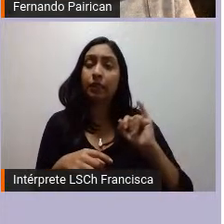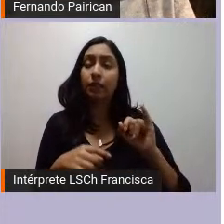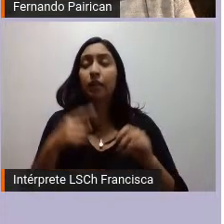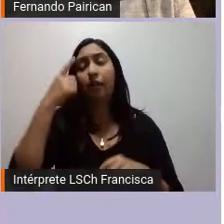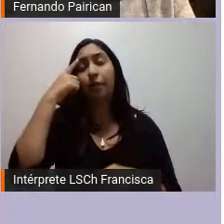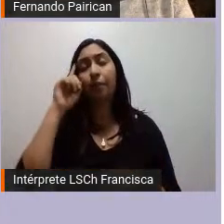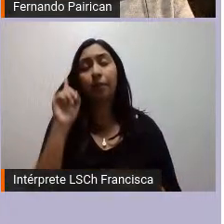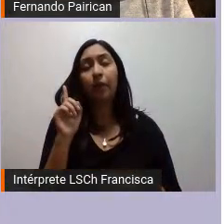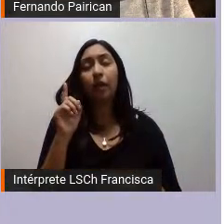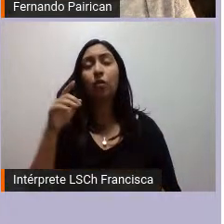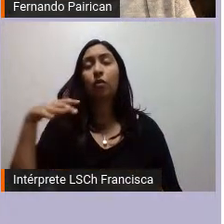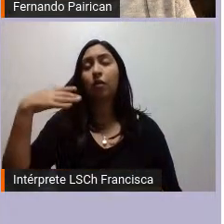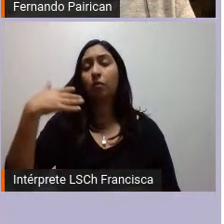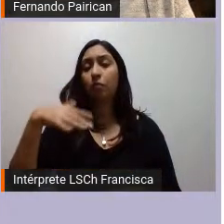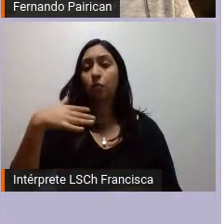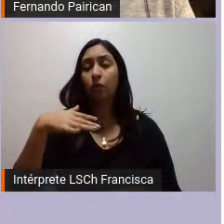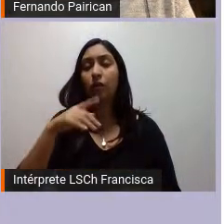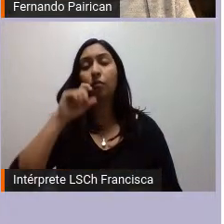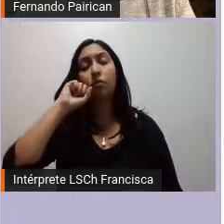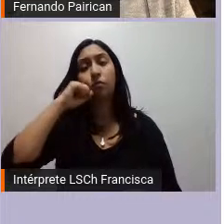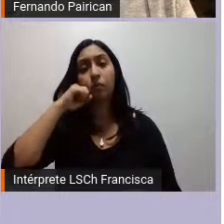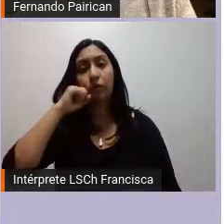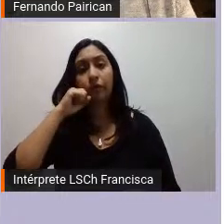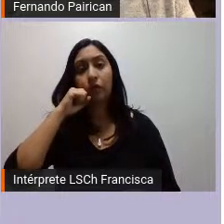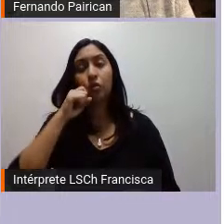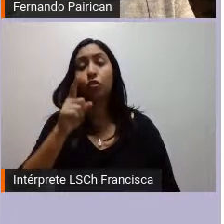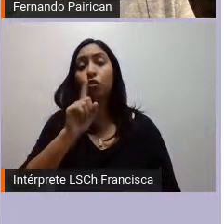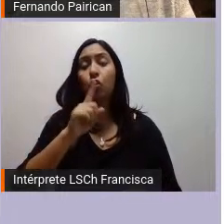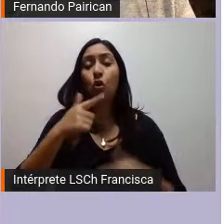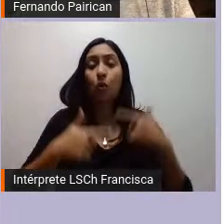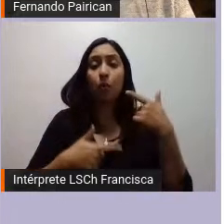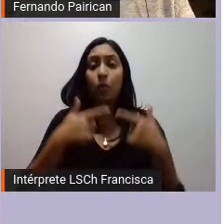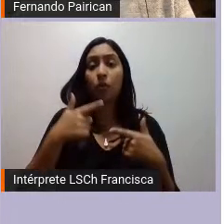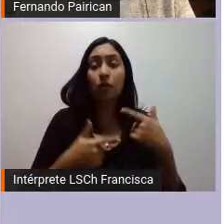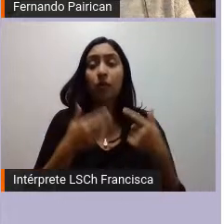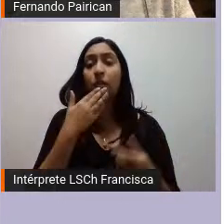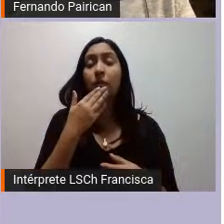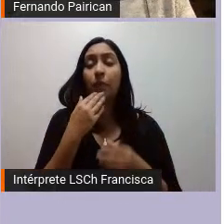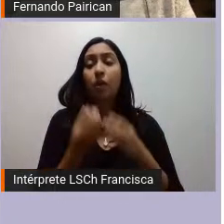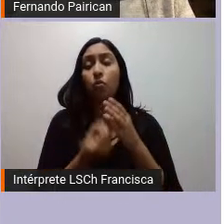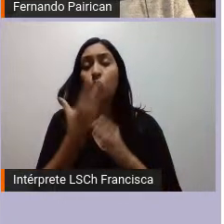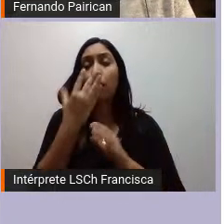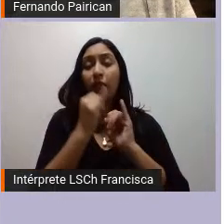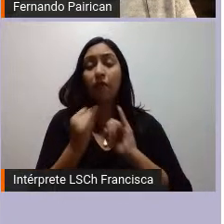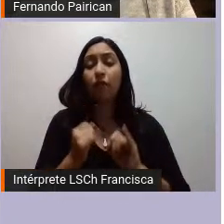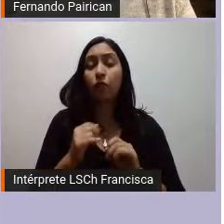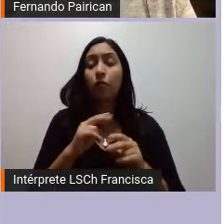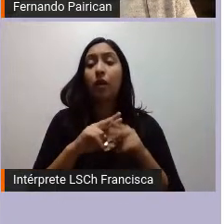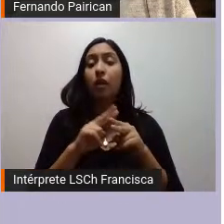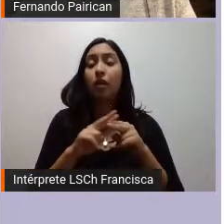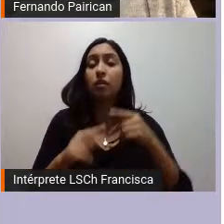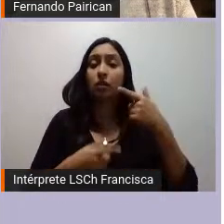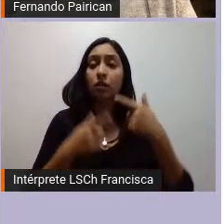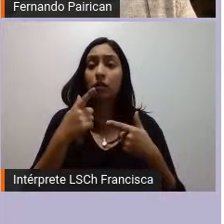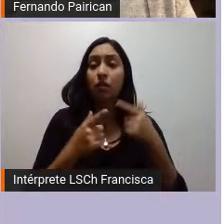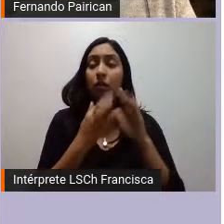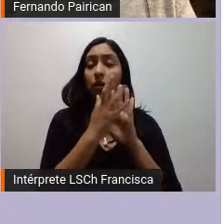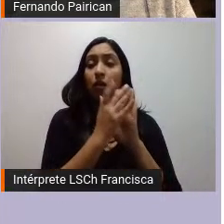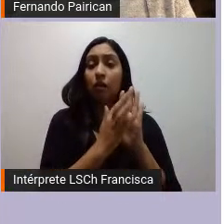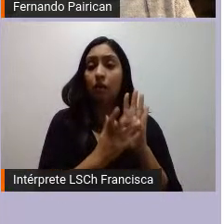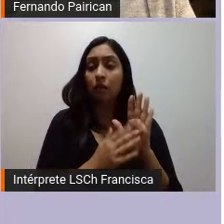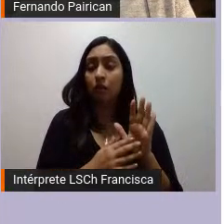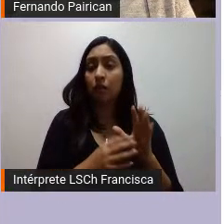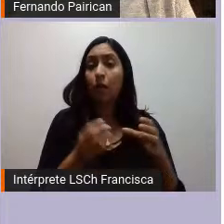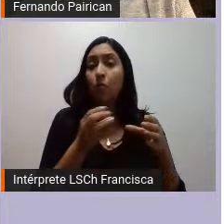definiciones etnopolíticas como por la instalación de nuevas formas de hacer política caracterizadas por la radicalidad de su